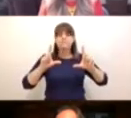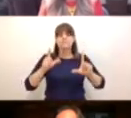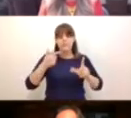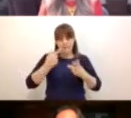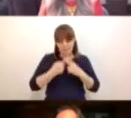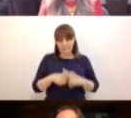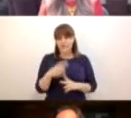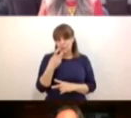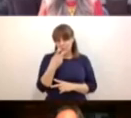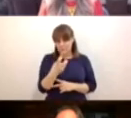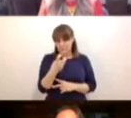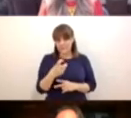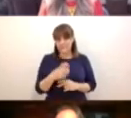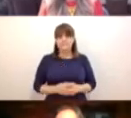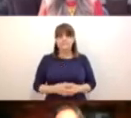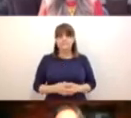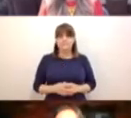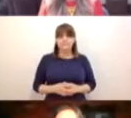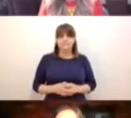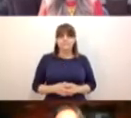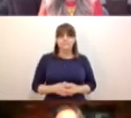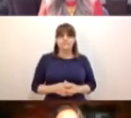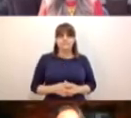estas reflexiones.